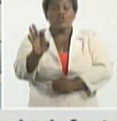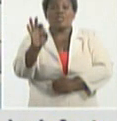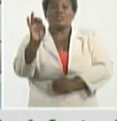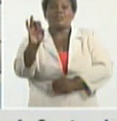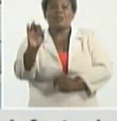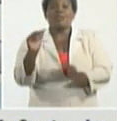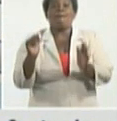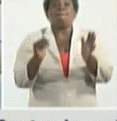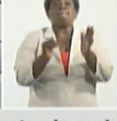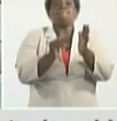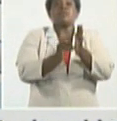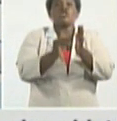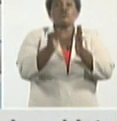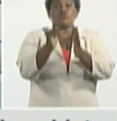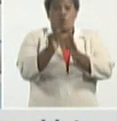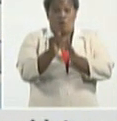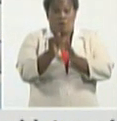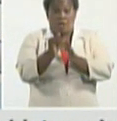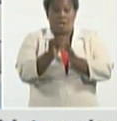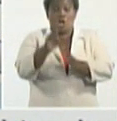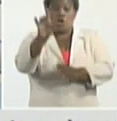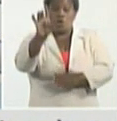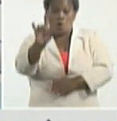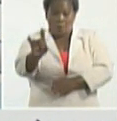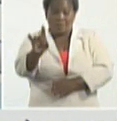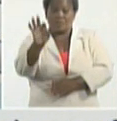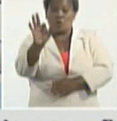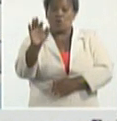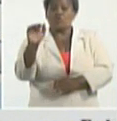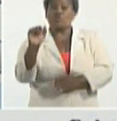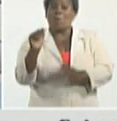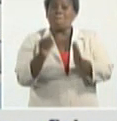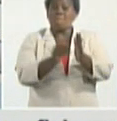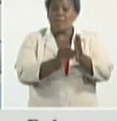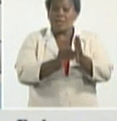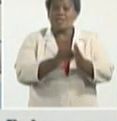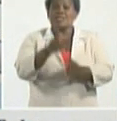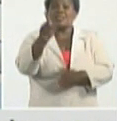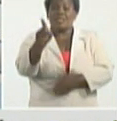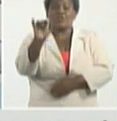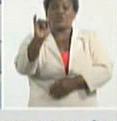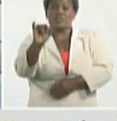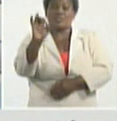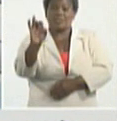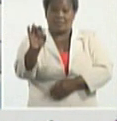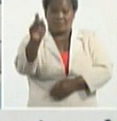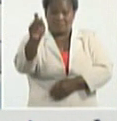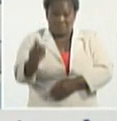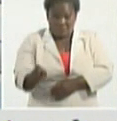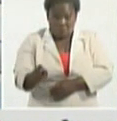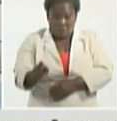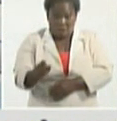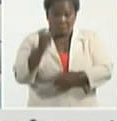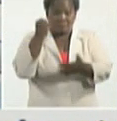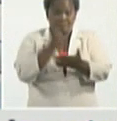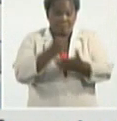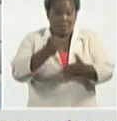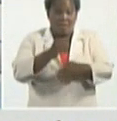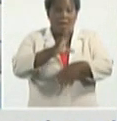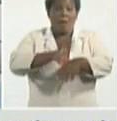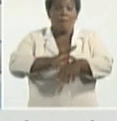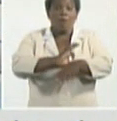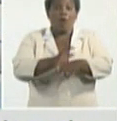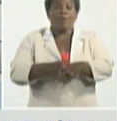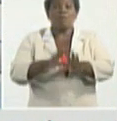.098.167 pacientes confirmados activos una